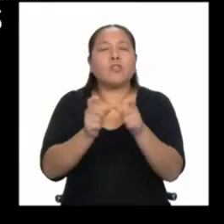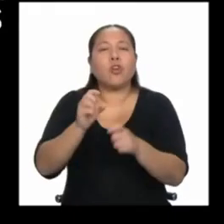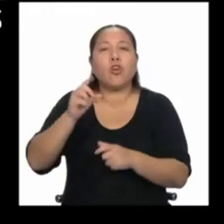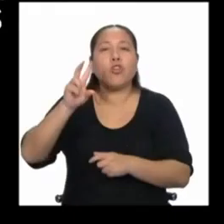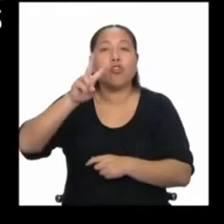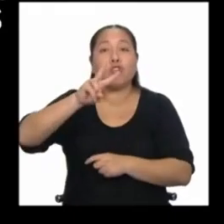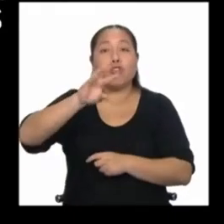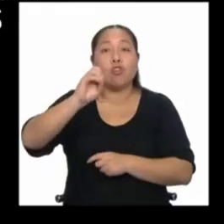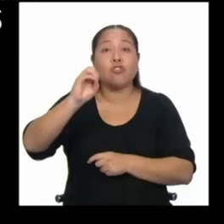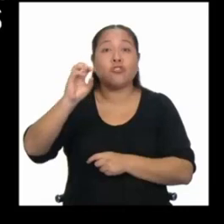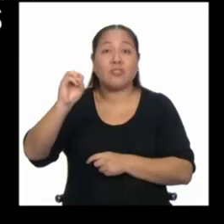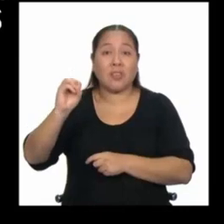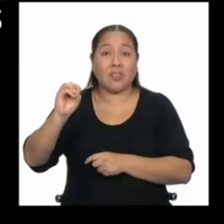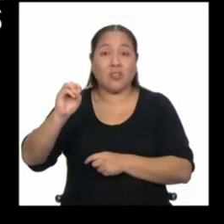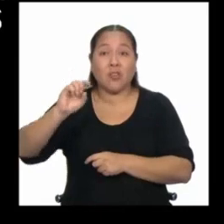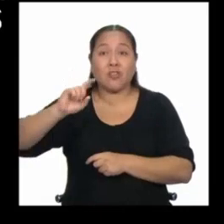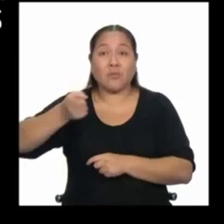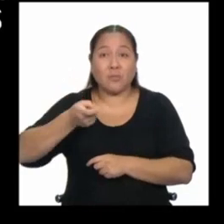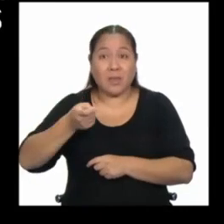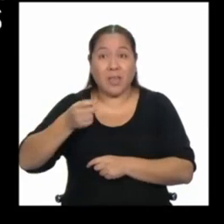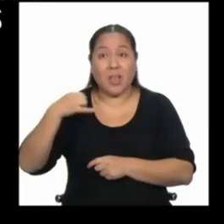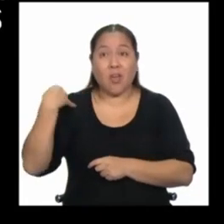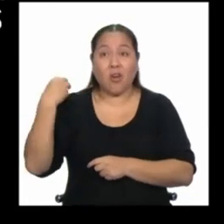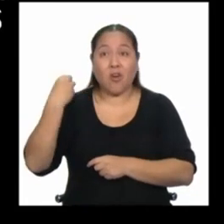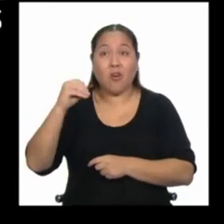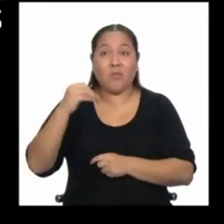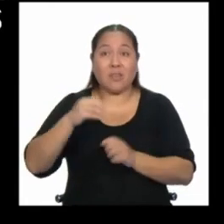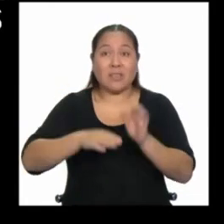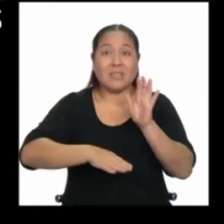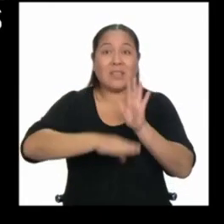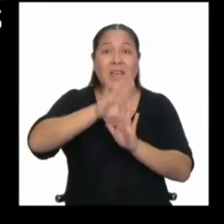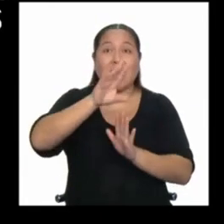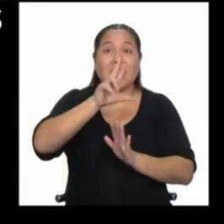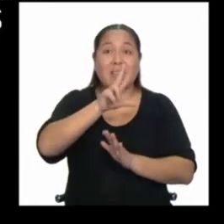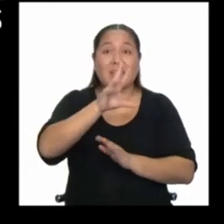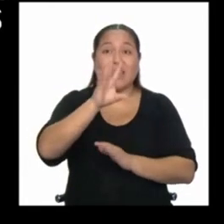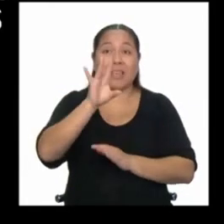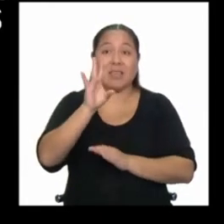Aproximadamente, solo con 40 líderes, llegamos a 37.000.